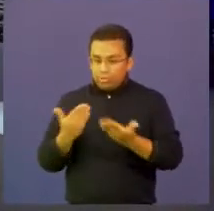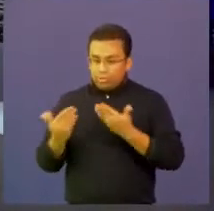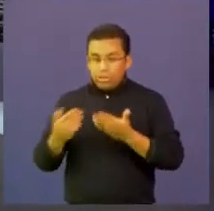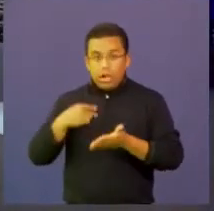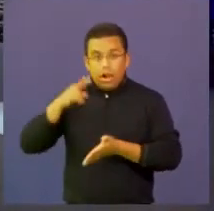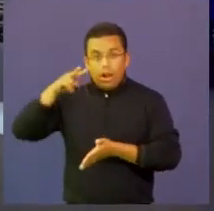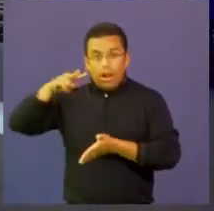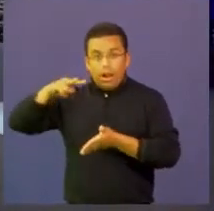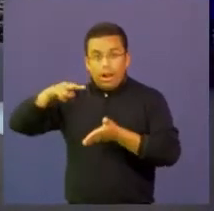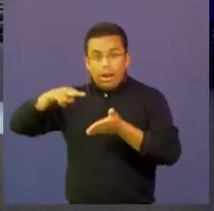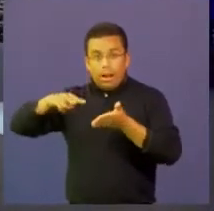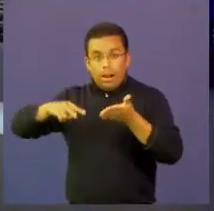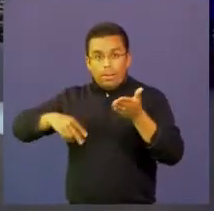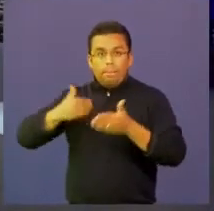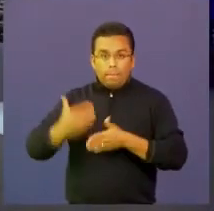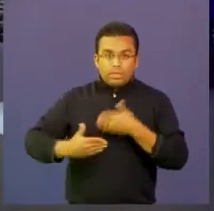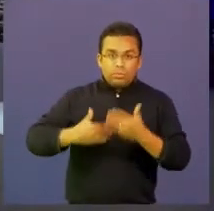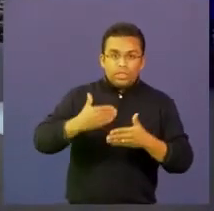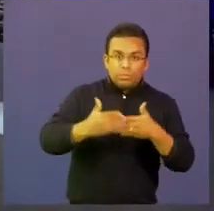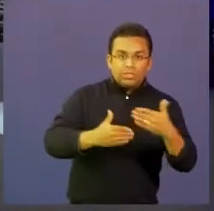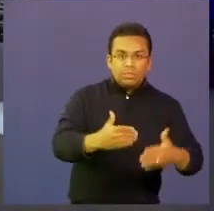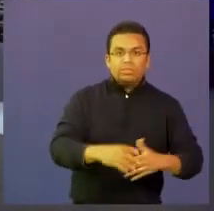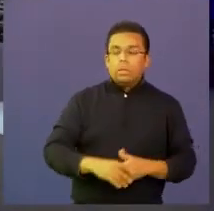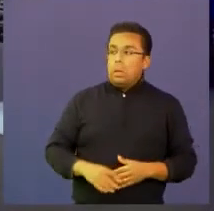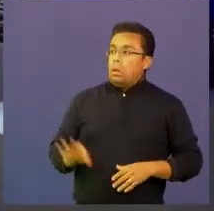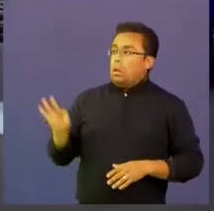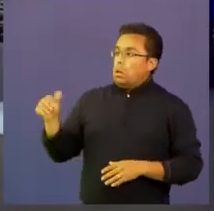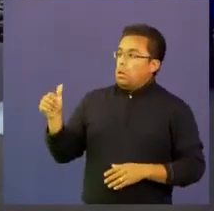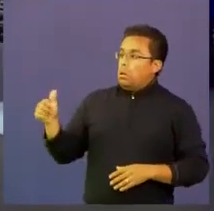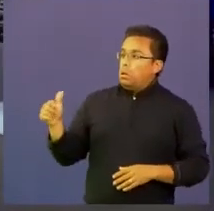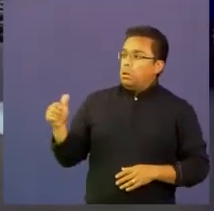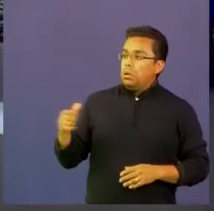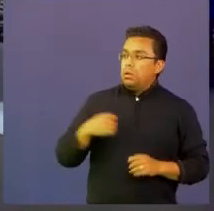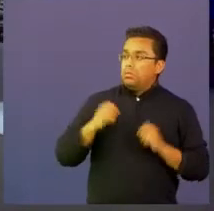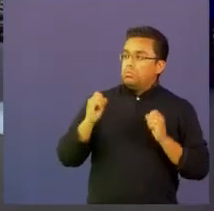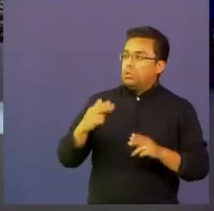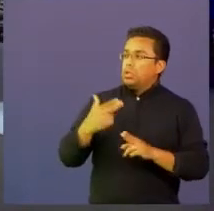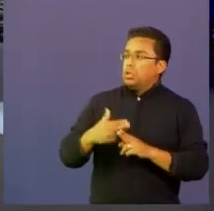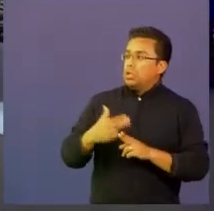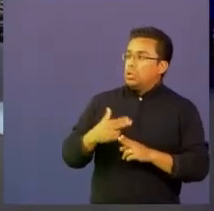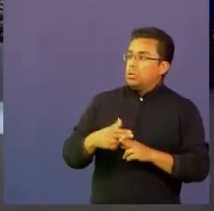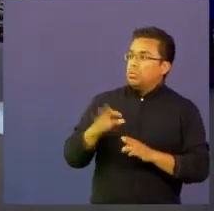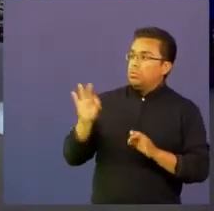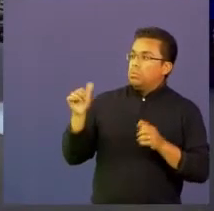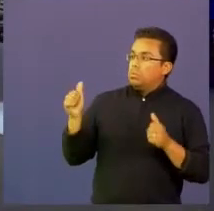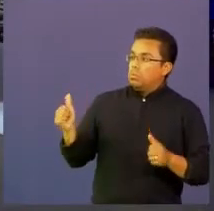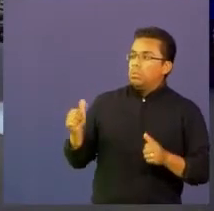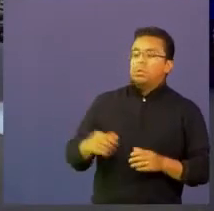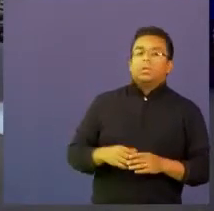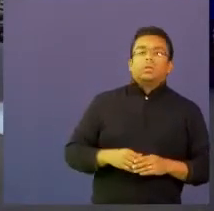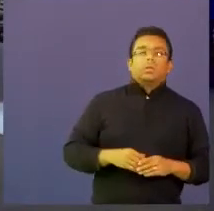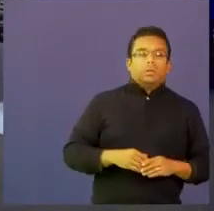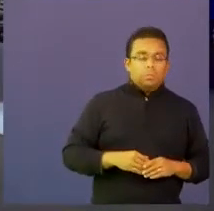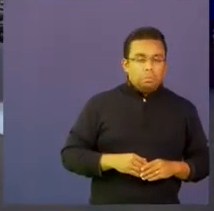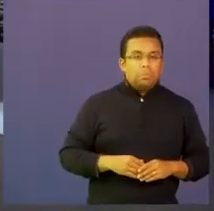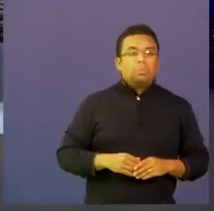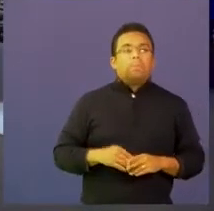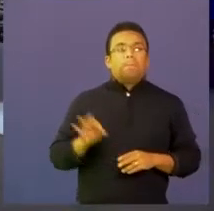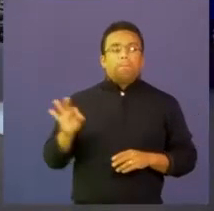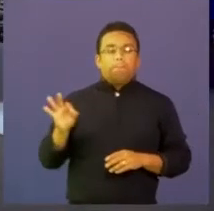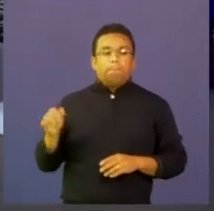leyendo y van dando el paso a paso Muy pertinente el nombre del personaje para la coyuntura ¿no? Correcto Muy bien